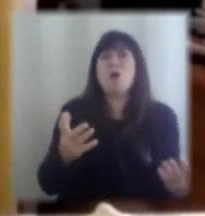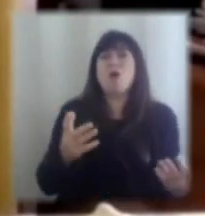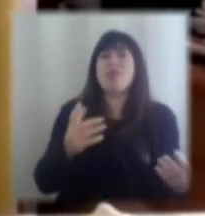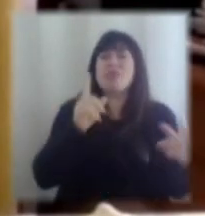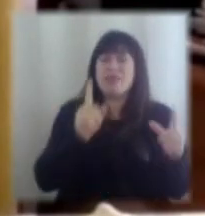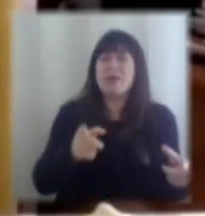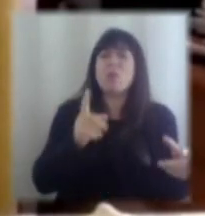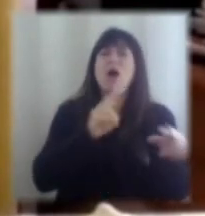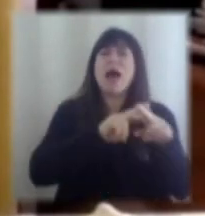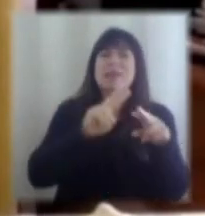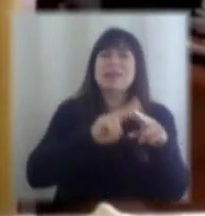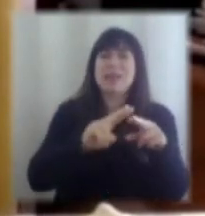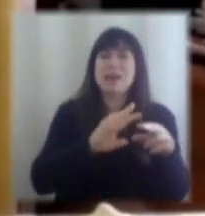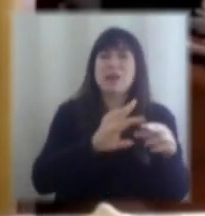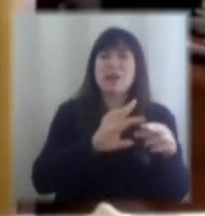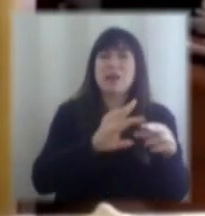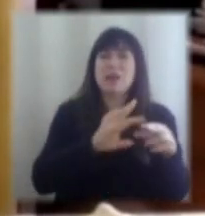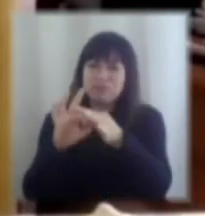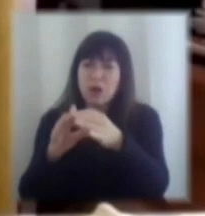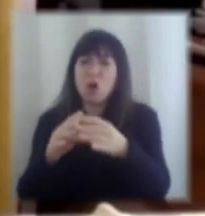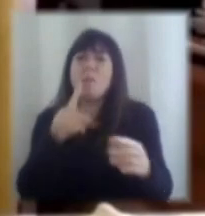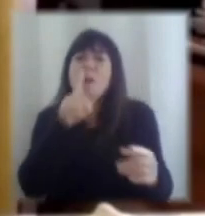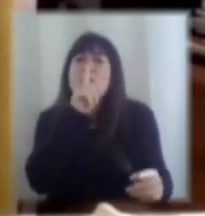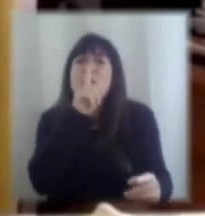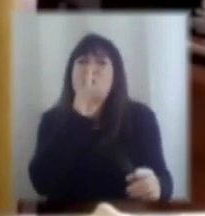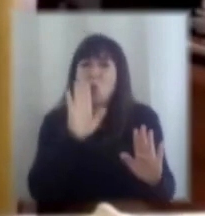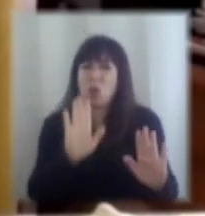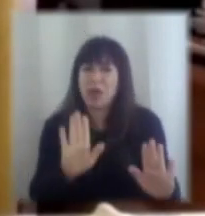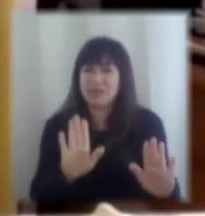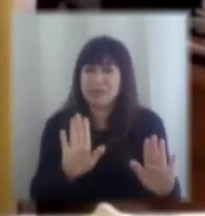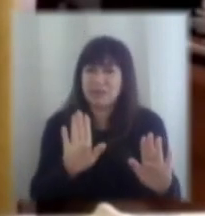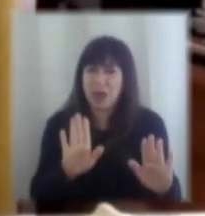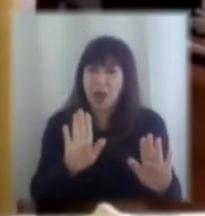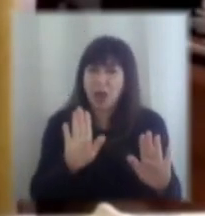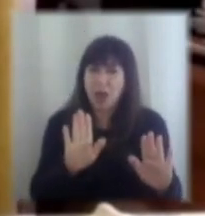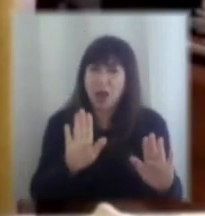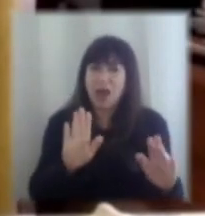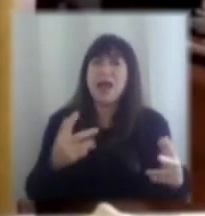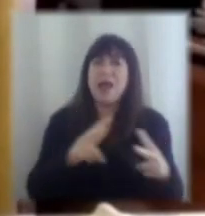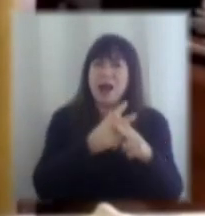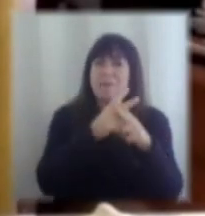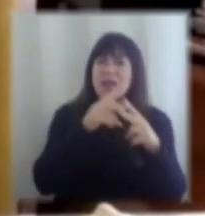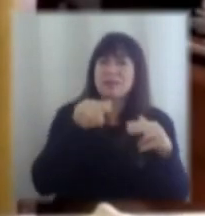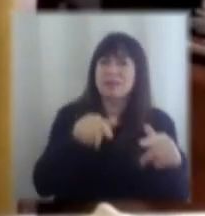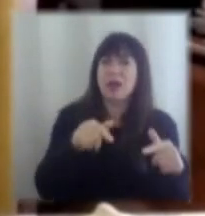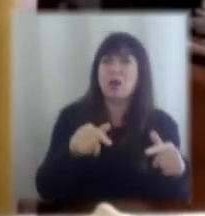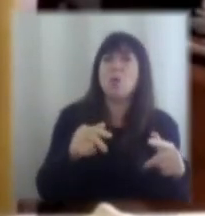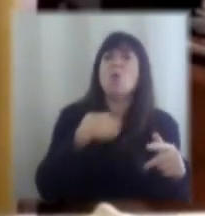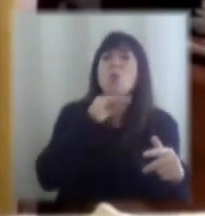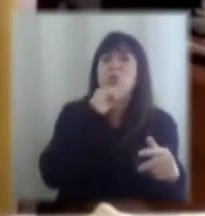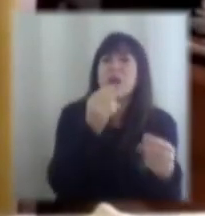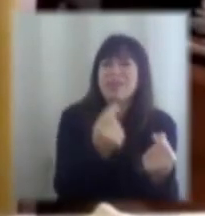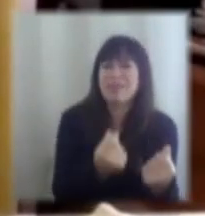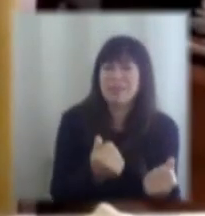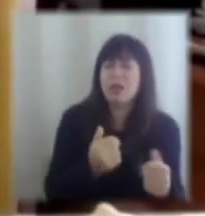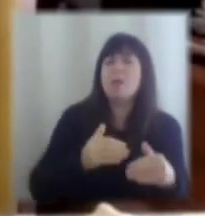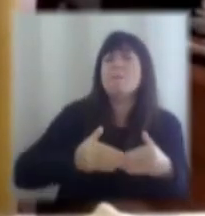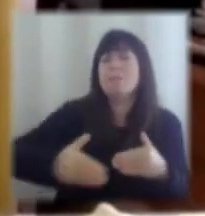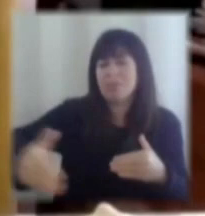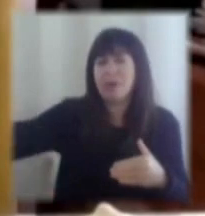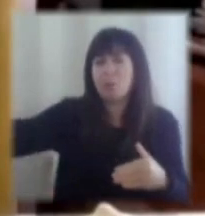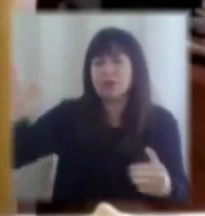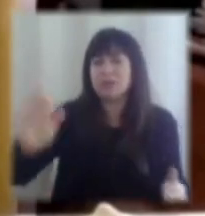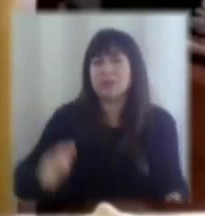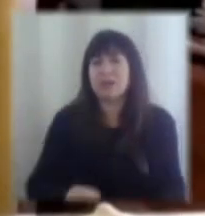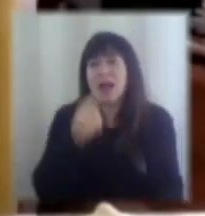para dejar herramientas para lo que pueda venir después. Y una última palabra, Bernardo, que me parece súper